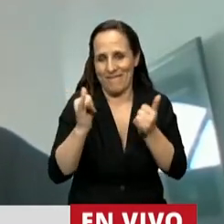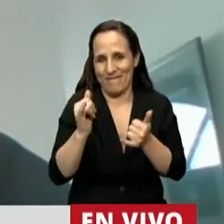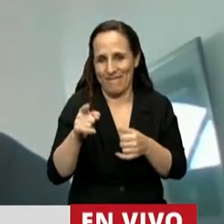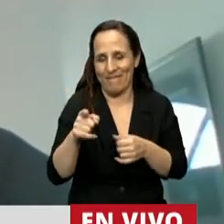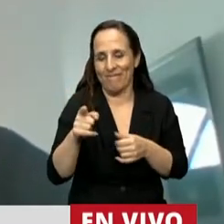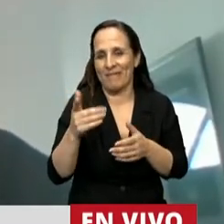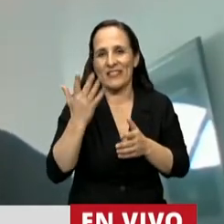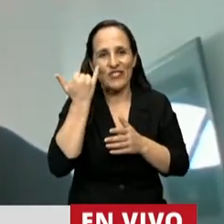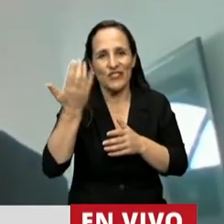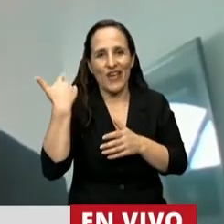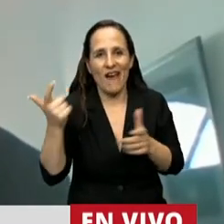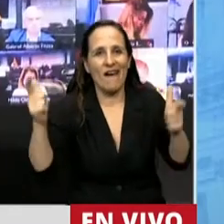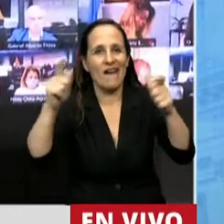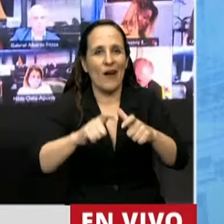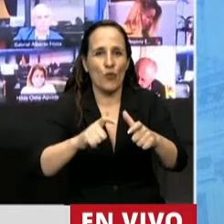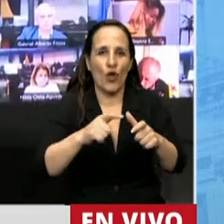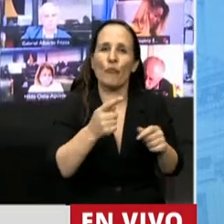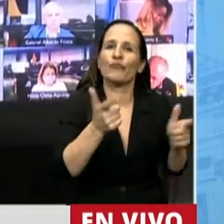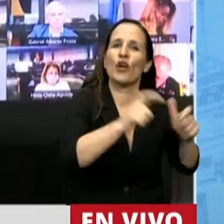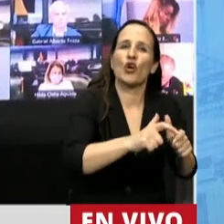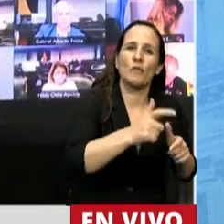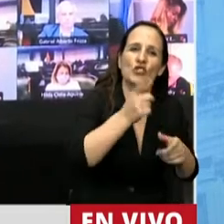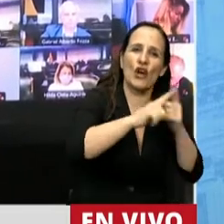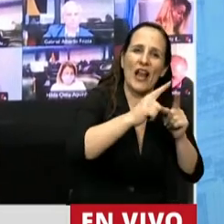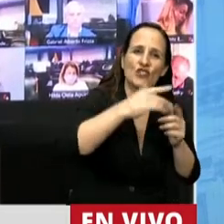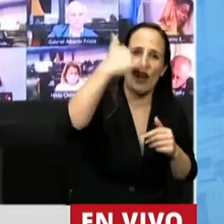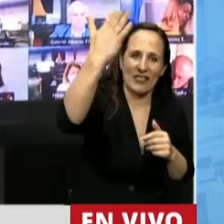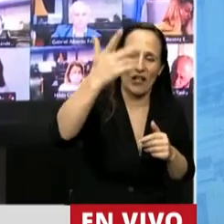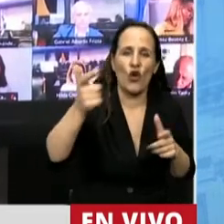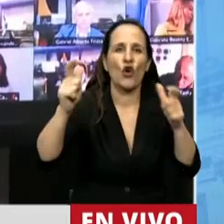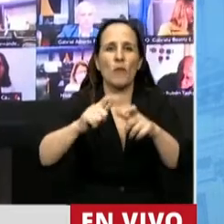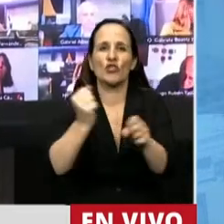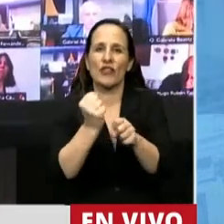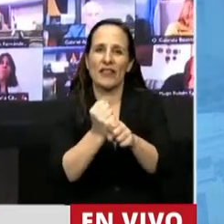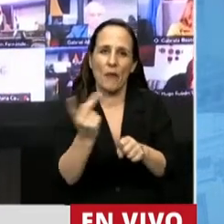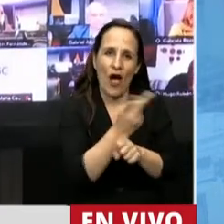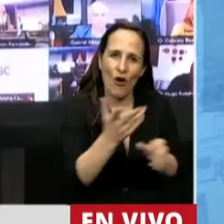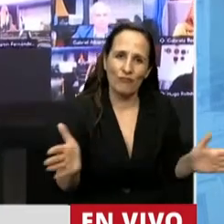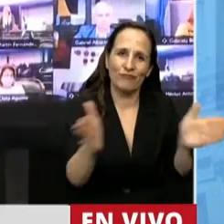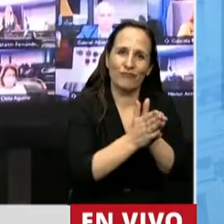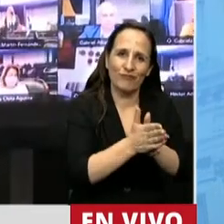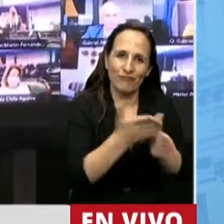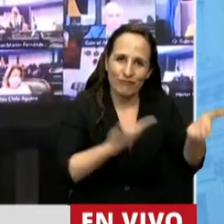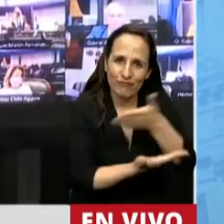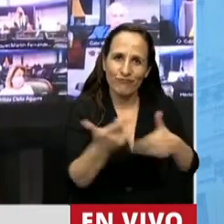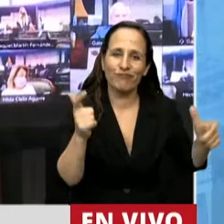de reunión conjunta entre las comisiones de relaciones exteriores y la comisión de trabajo y que hemos